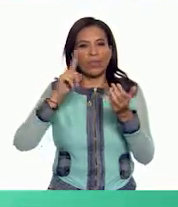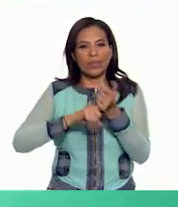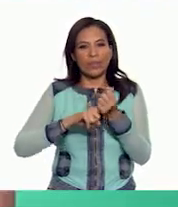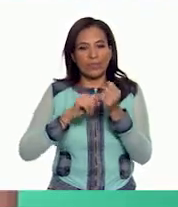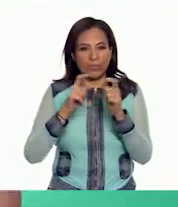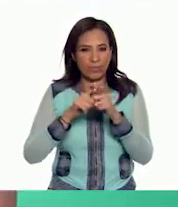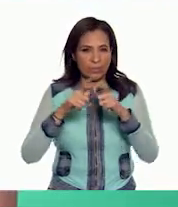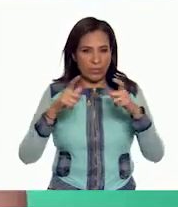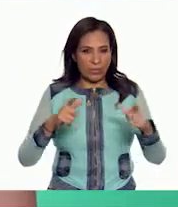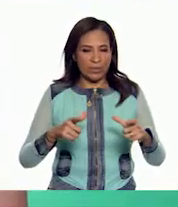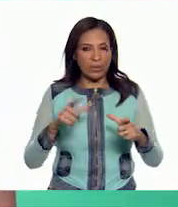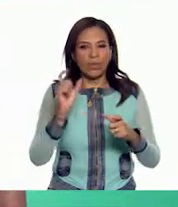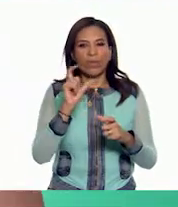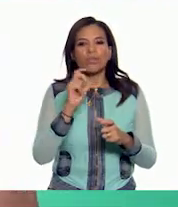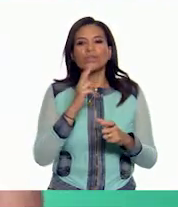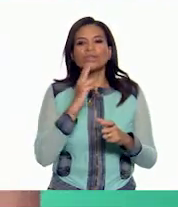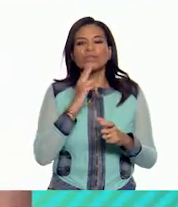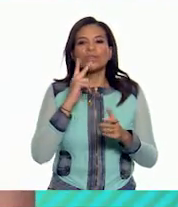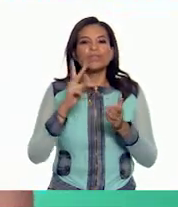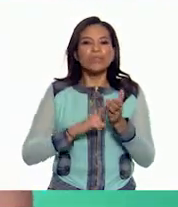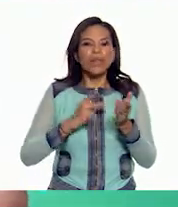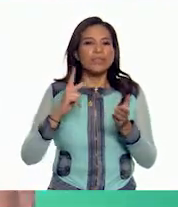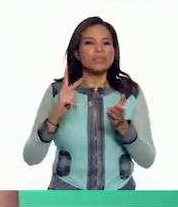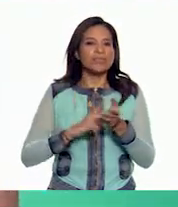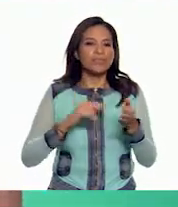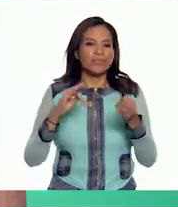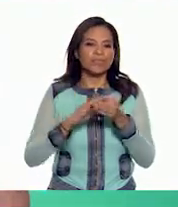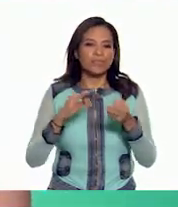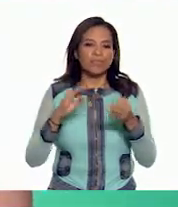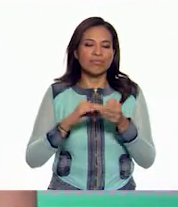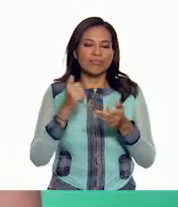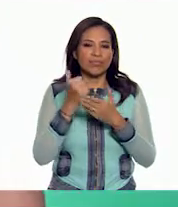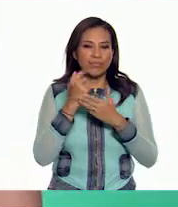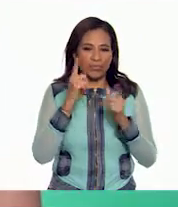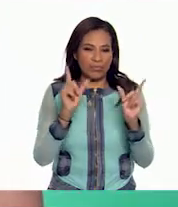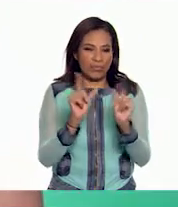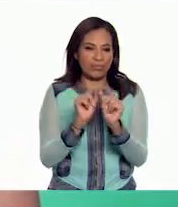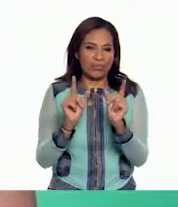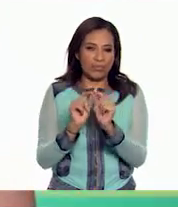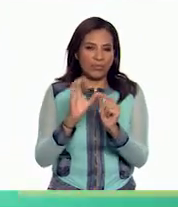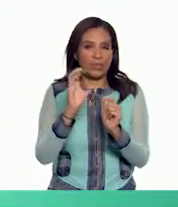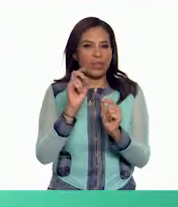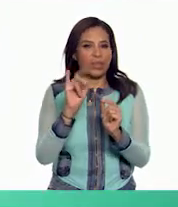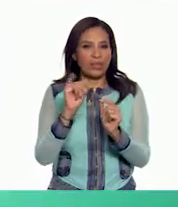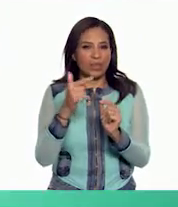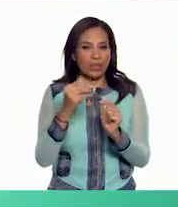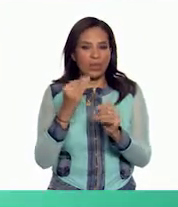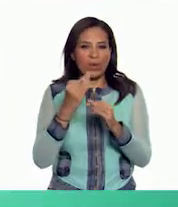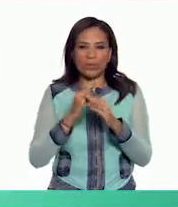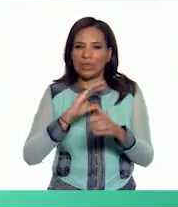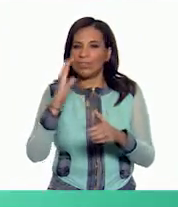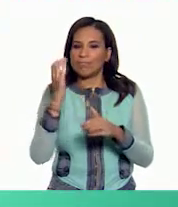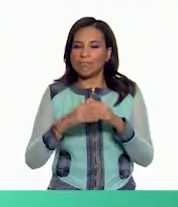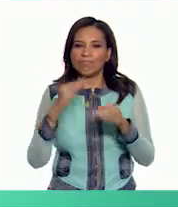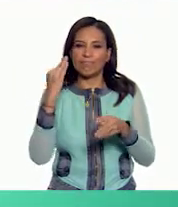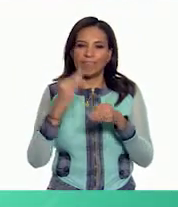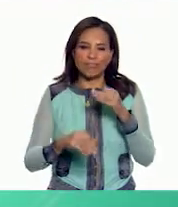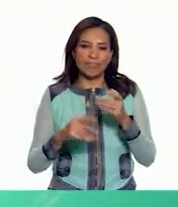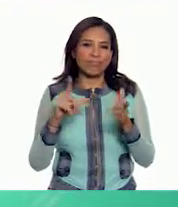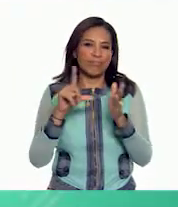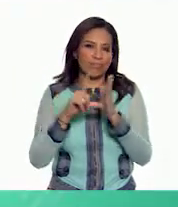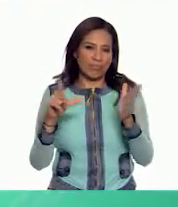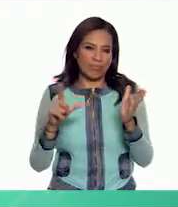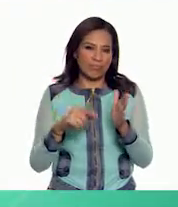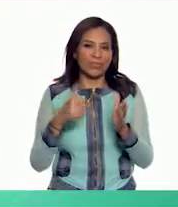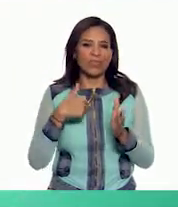uno mayor y al usarse una y otra vez nos ayudan a simplificar los códigos Hemos llegado al final de esta lección